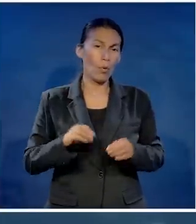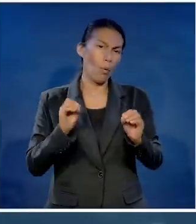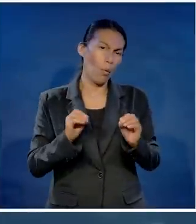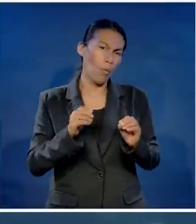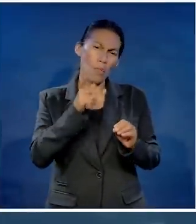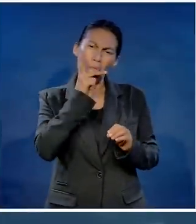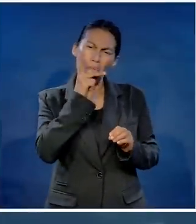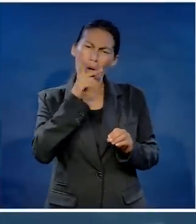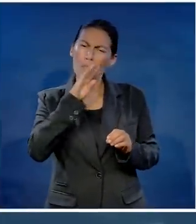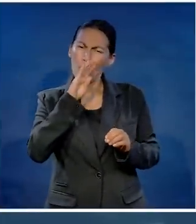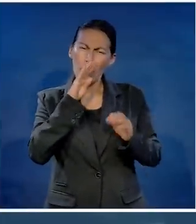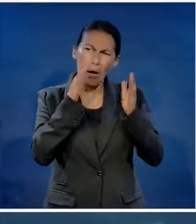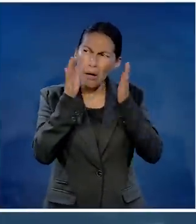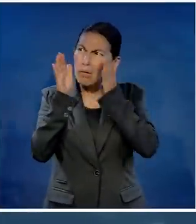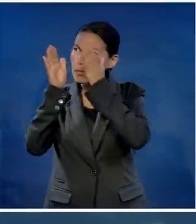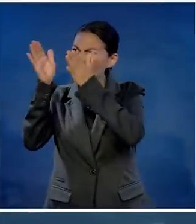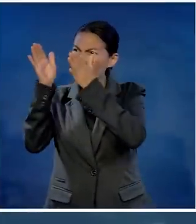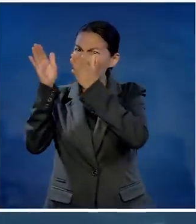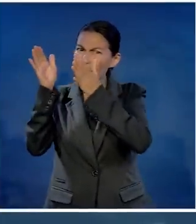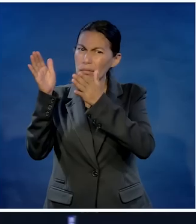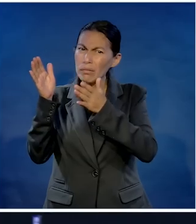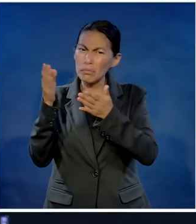eterna. Tener padres consagrados.